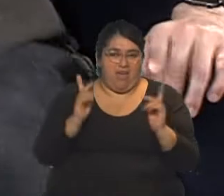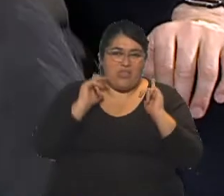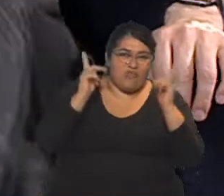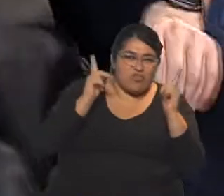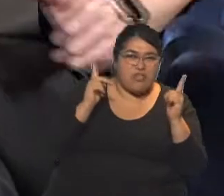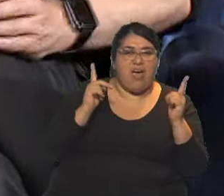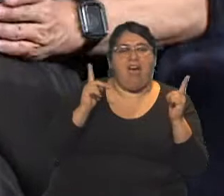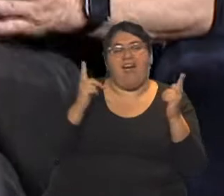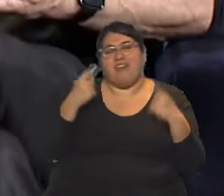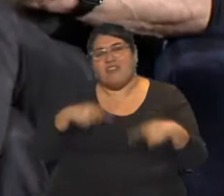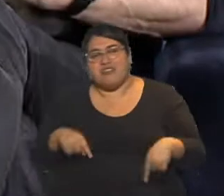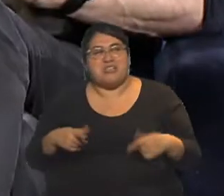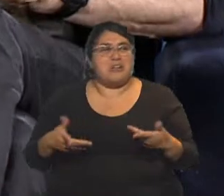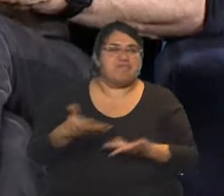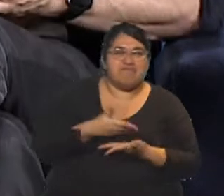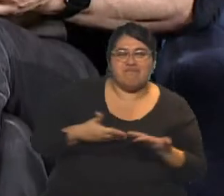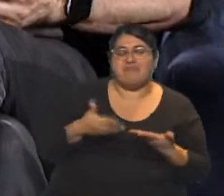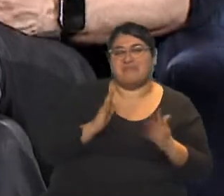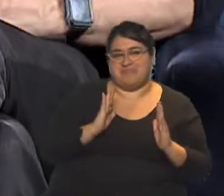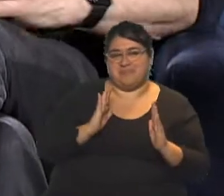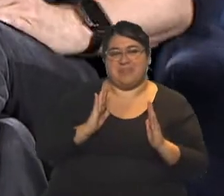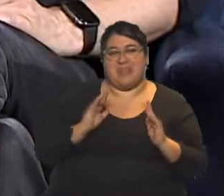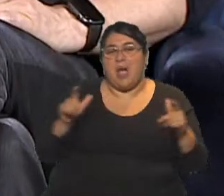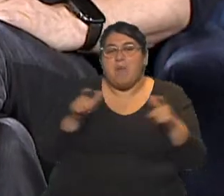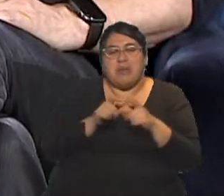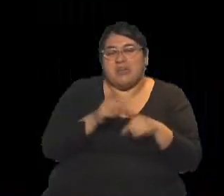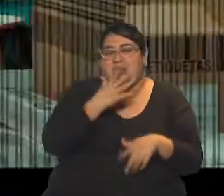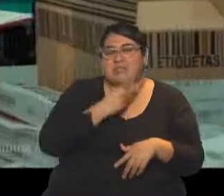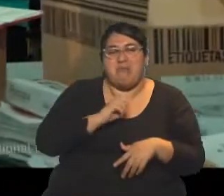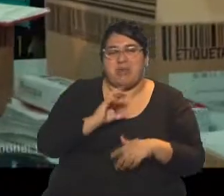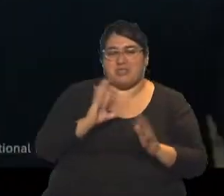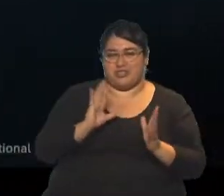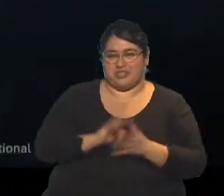y para disfrutar y hacer esto. Estas películas maravillosas.